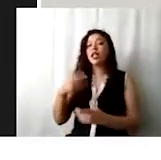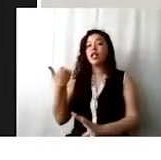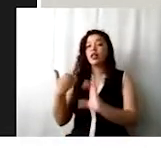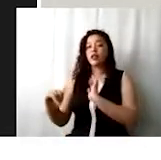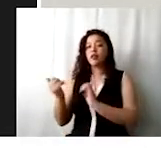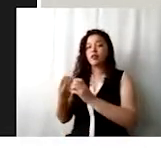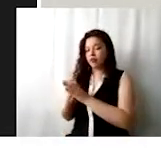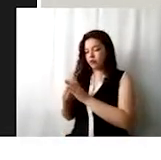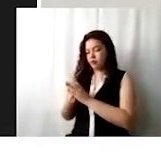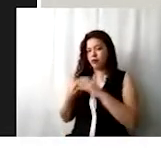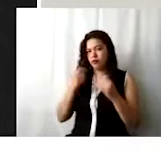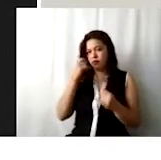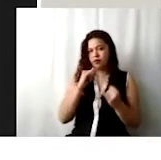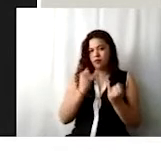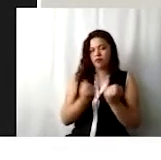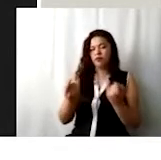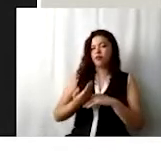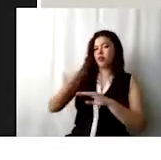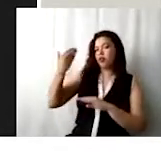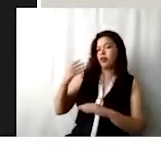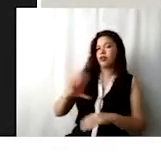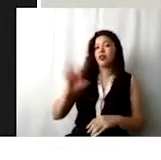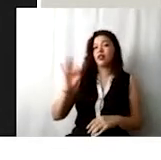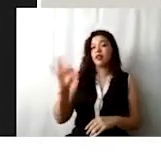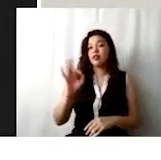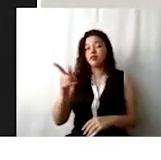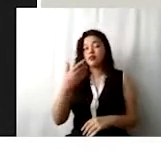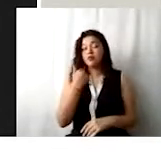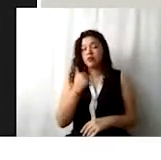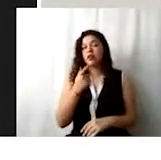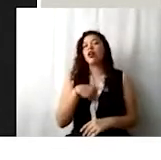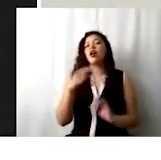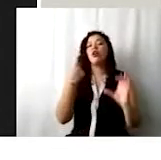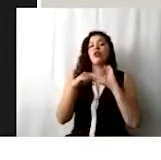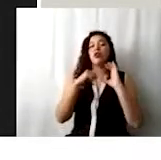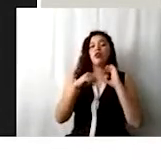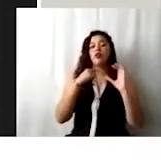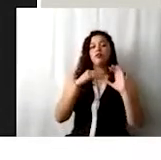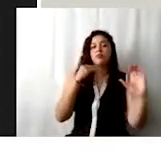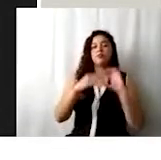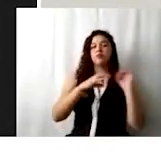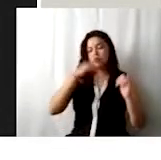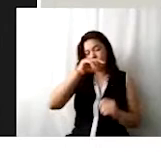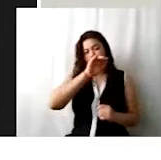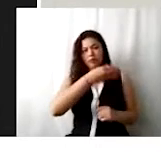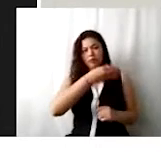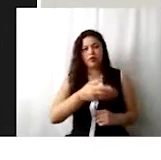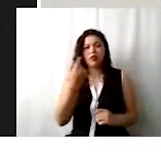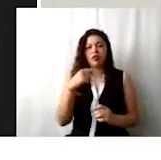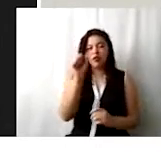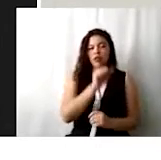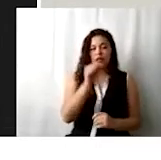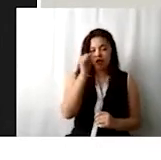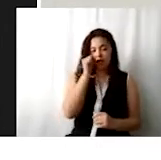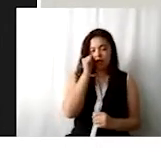Son las mismas que ya tienen. Si no las tienen, pueden enviar un correo para solicitarlas al correo de atención, donde